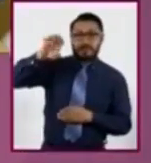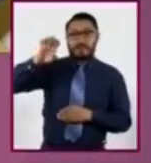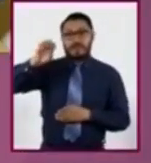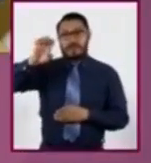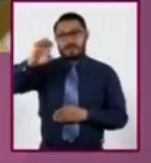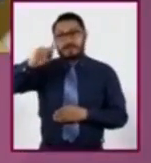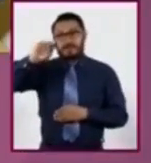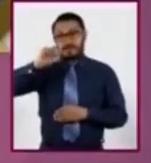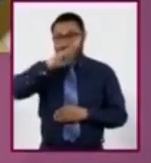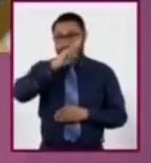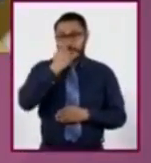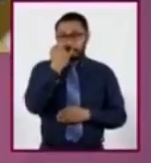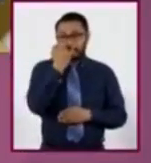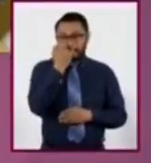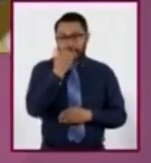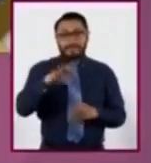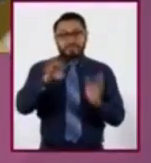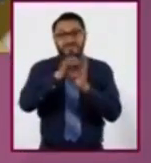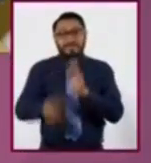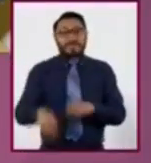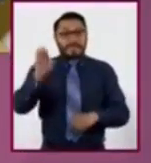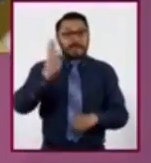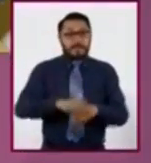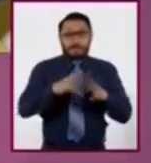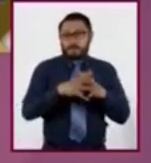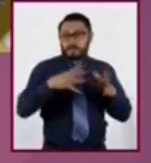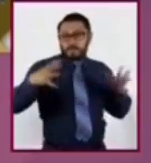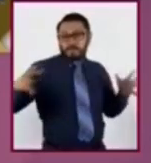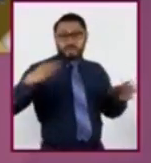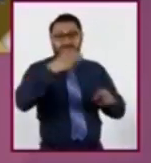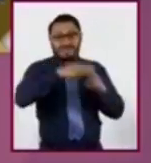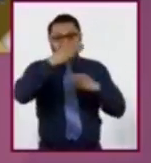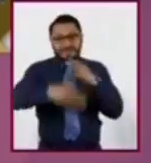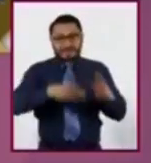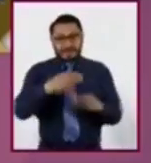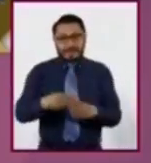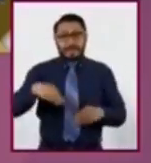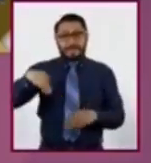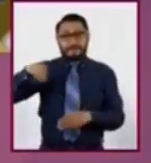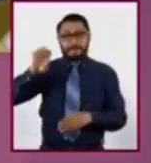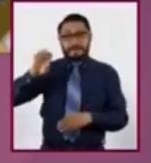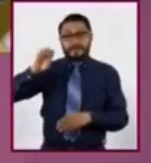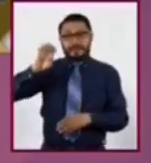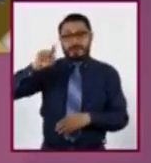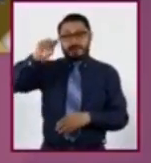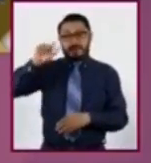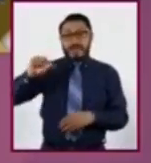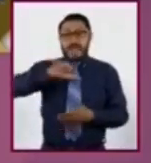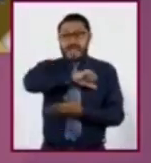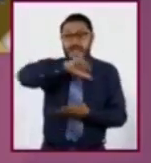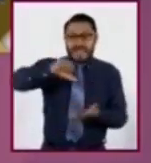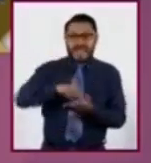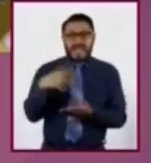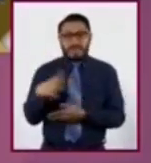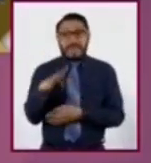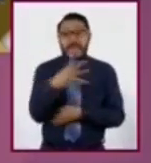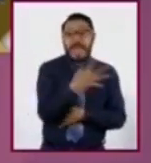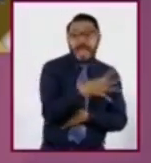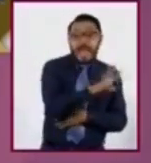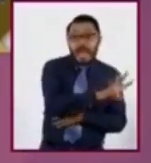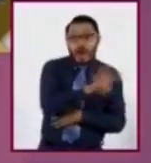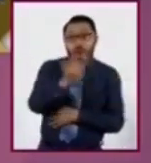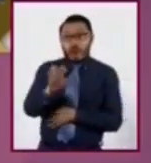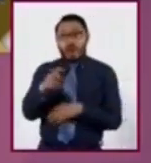Una de las mesetas más extensas del mundo es la meseta central, que ocupa casi 400,000 kilómetros